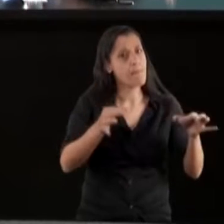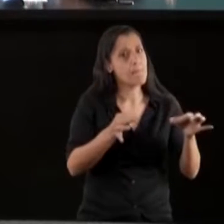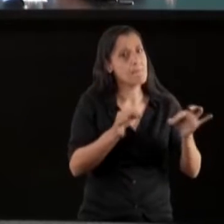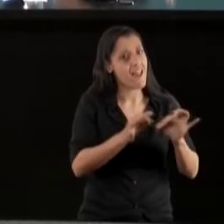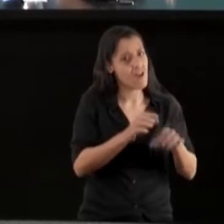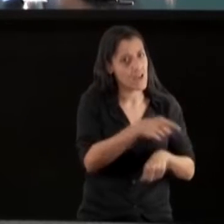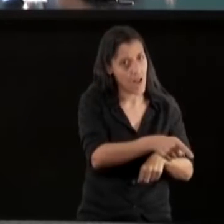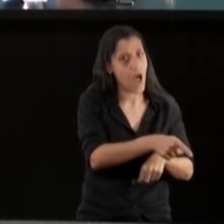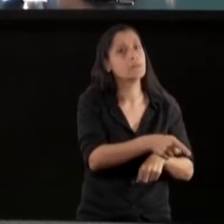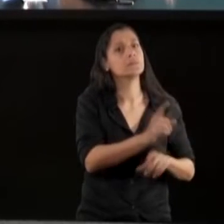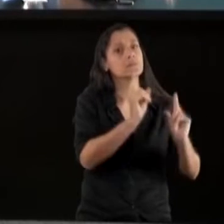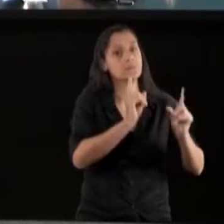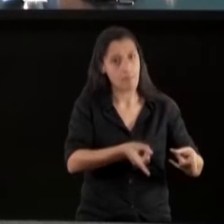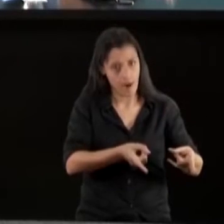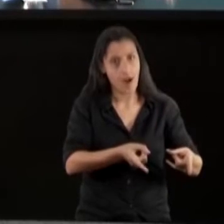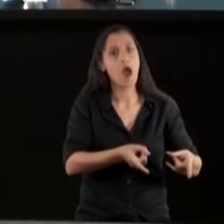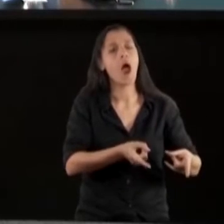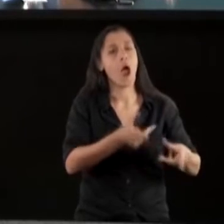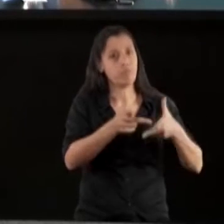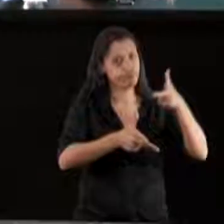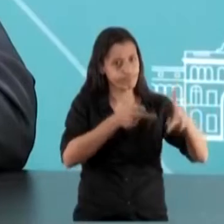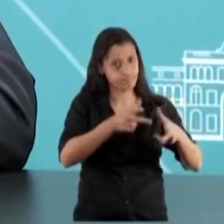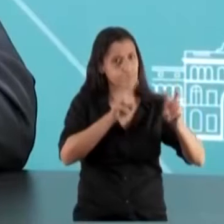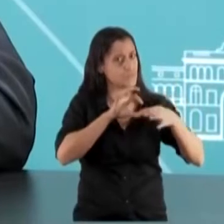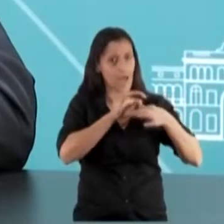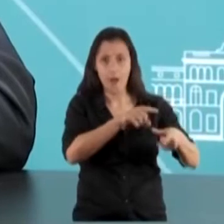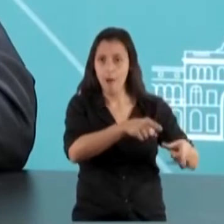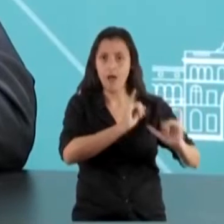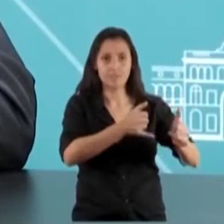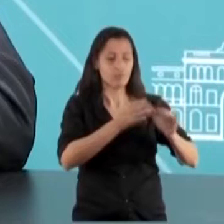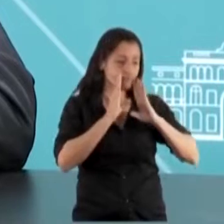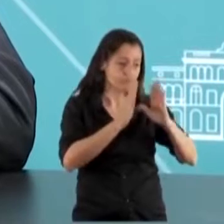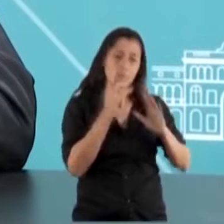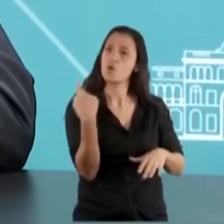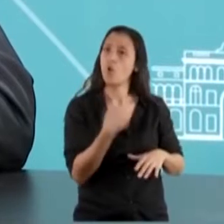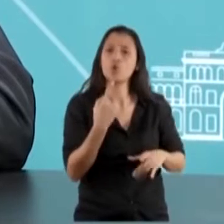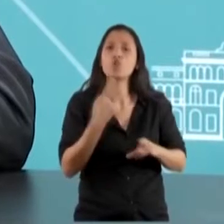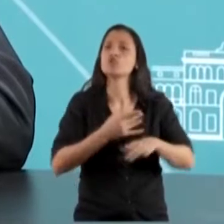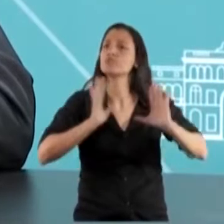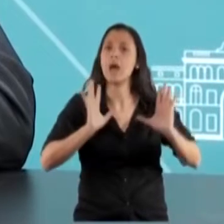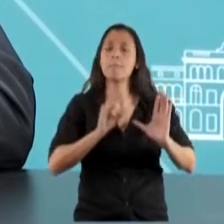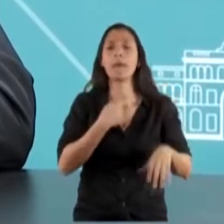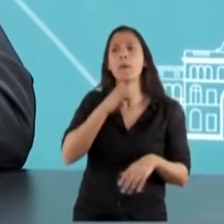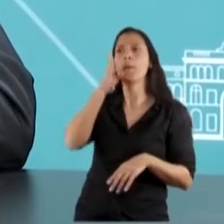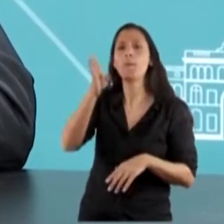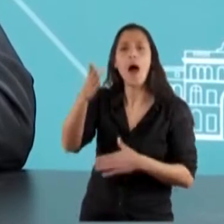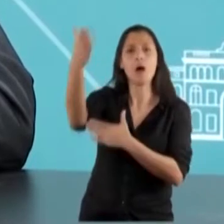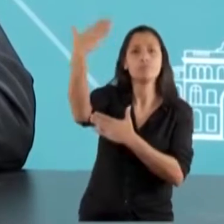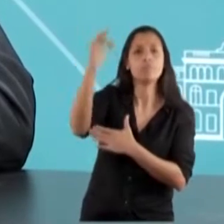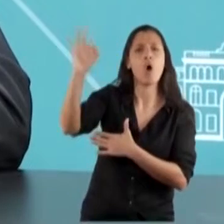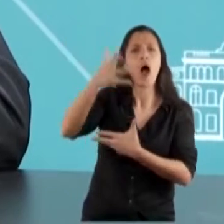Malvinas estuvo presente naturalmente como en todos los foros que la Argentina lleva adelante